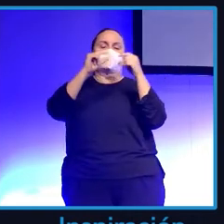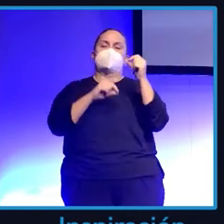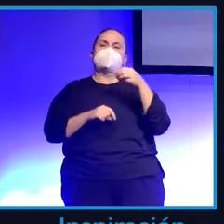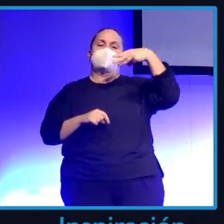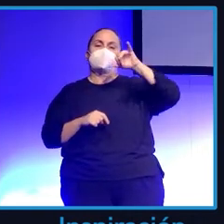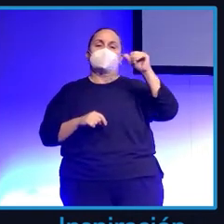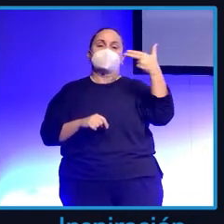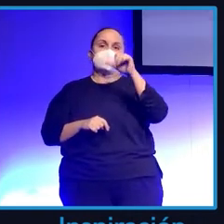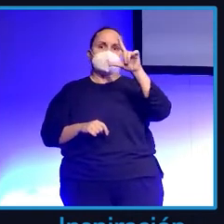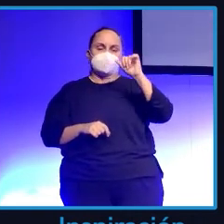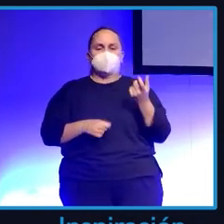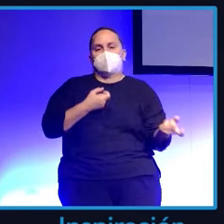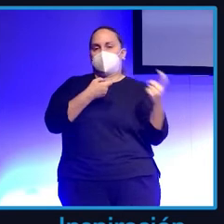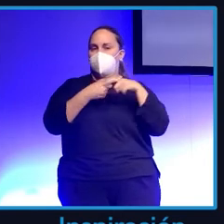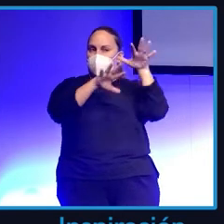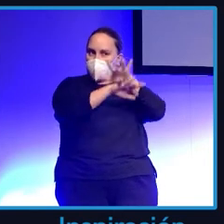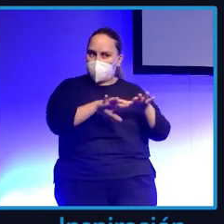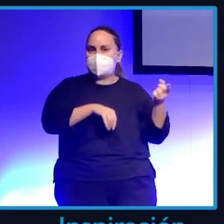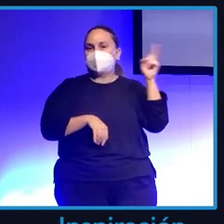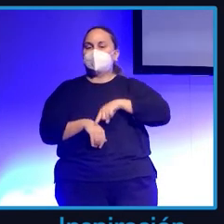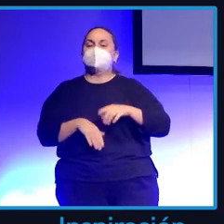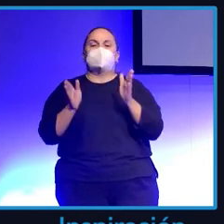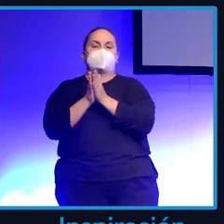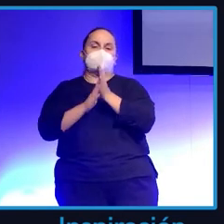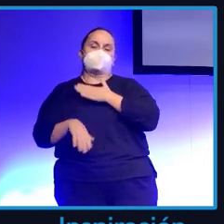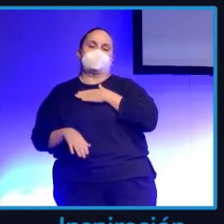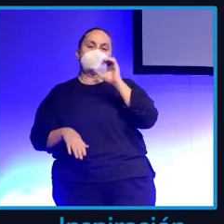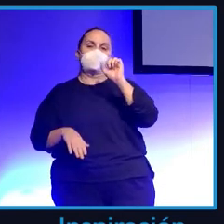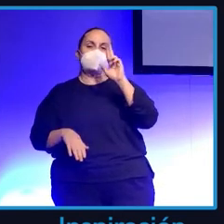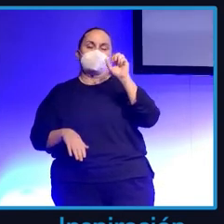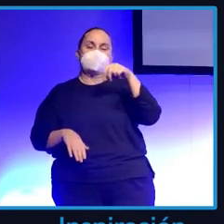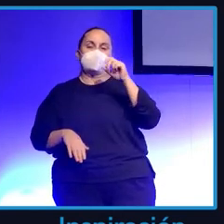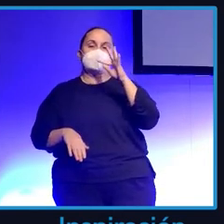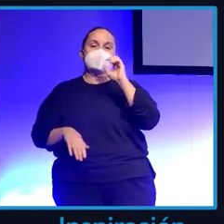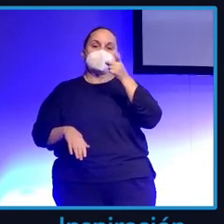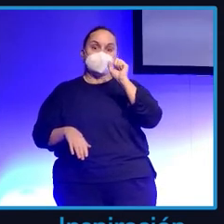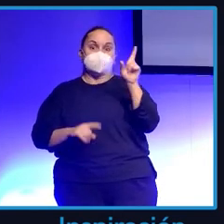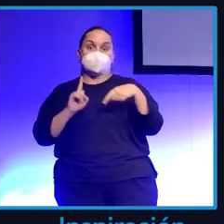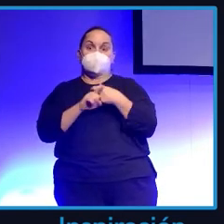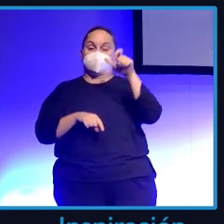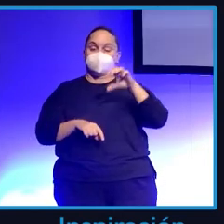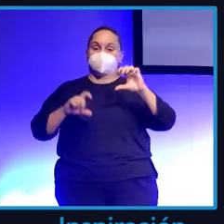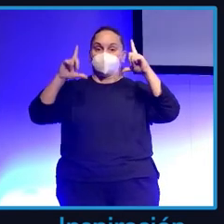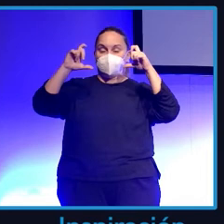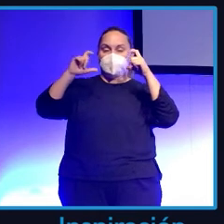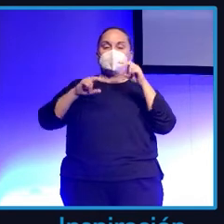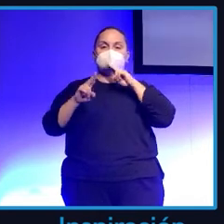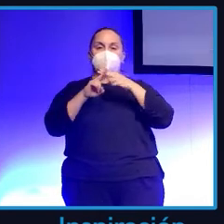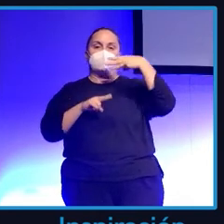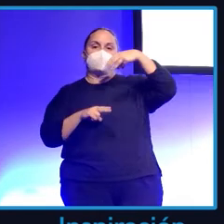que lié también. Arantxa, mi compi. Y el fotógrafo Manu Toro, que es el artista que